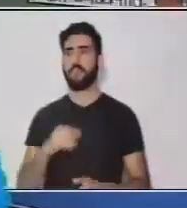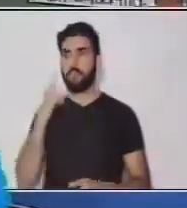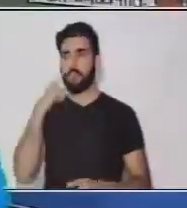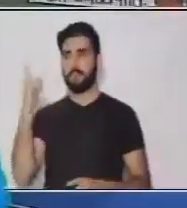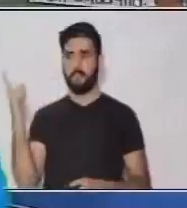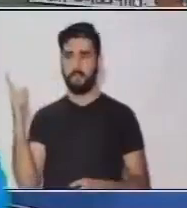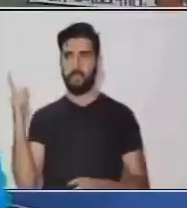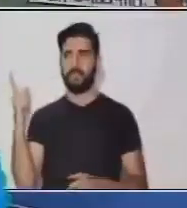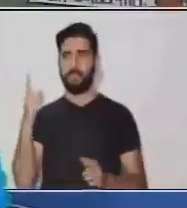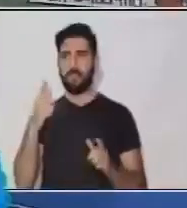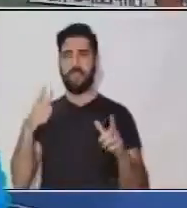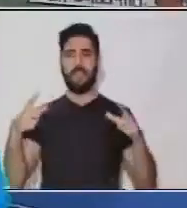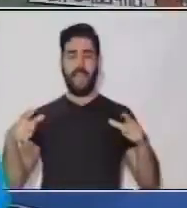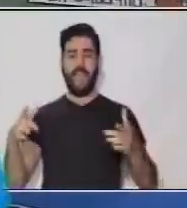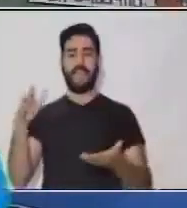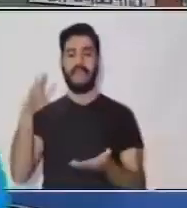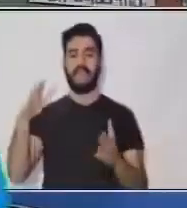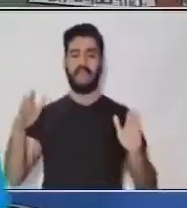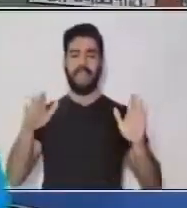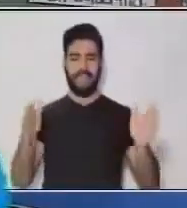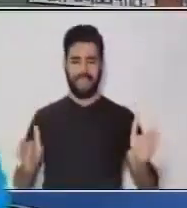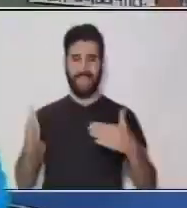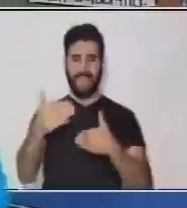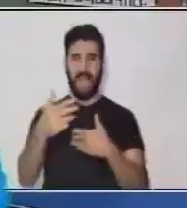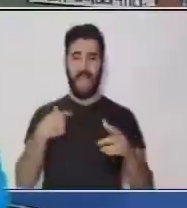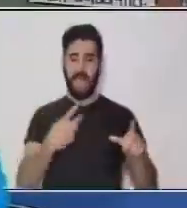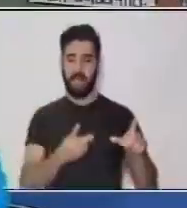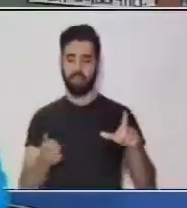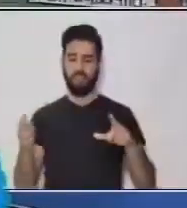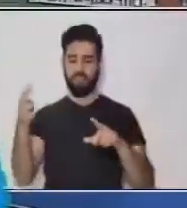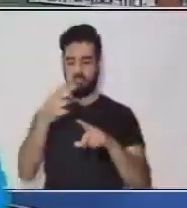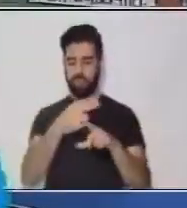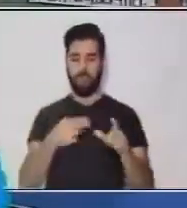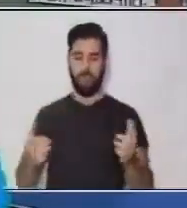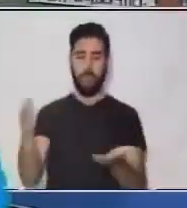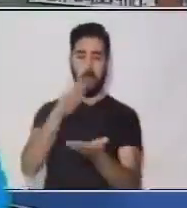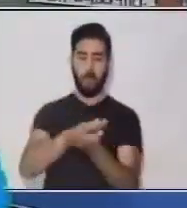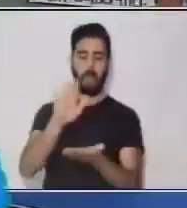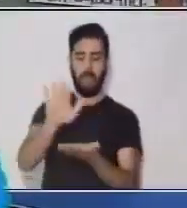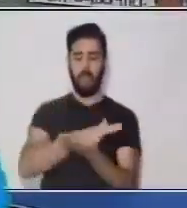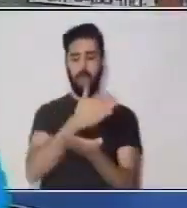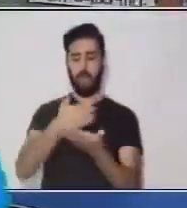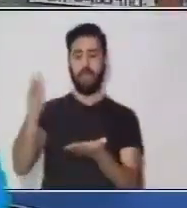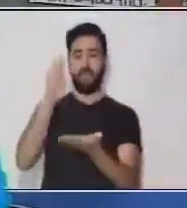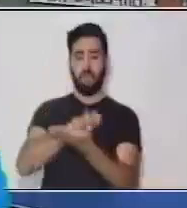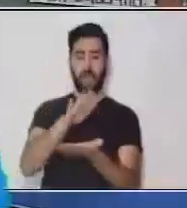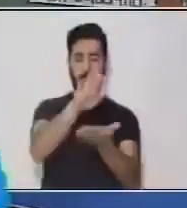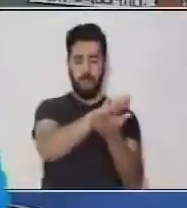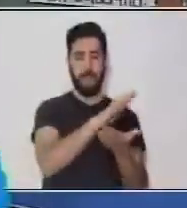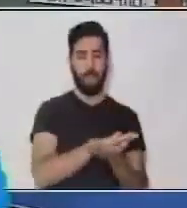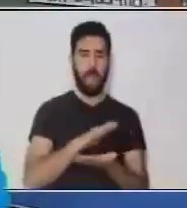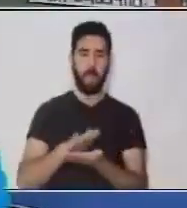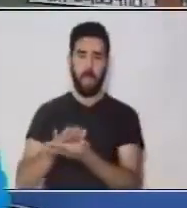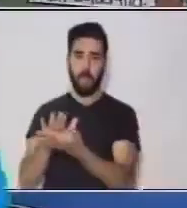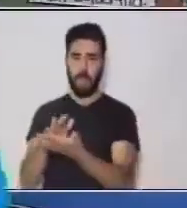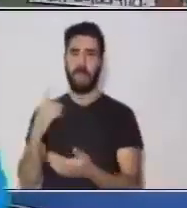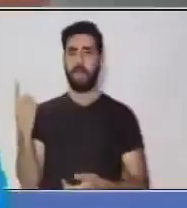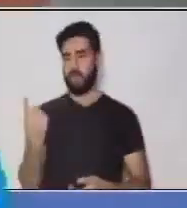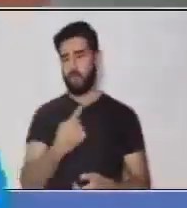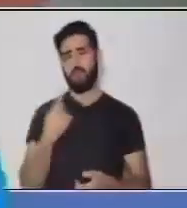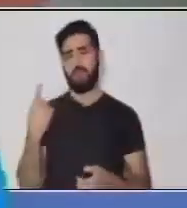Con una caja de cartón... Que yo tenía en casa... La forré y la decoré... Con material que tenía en casa...